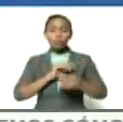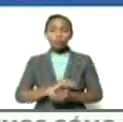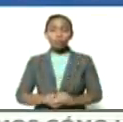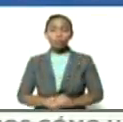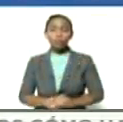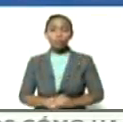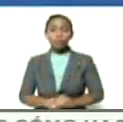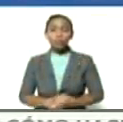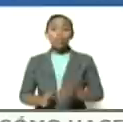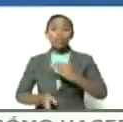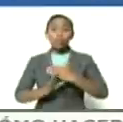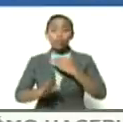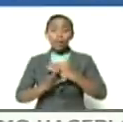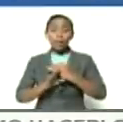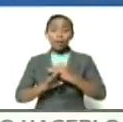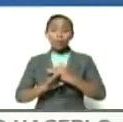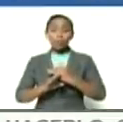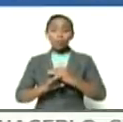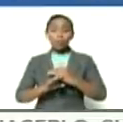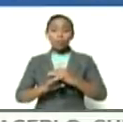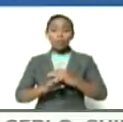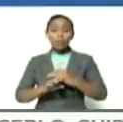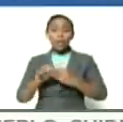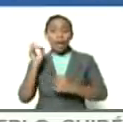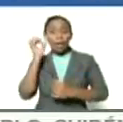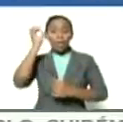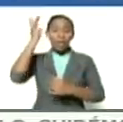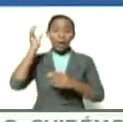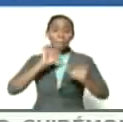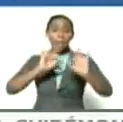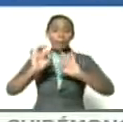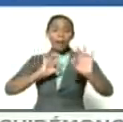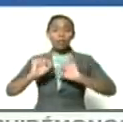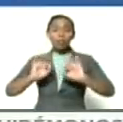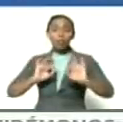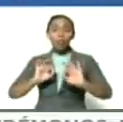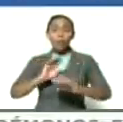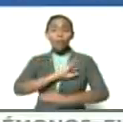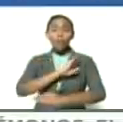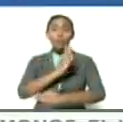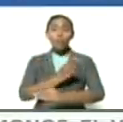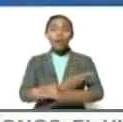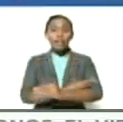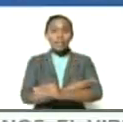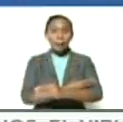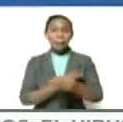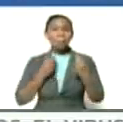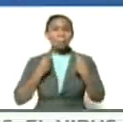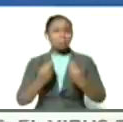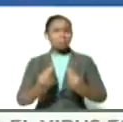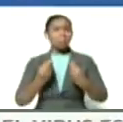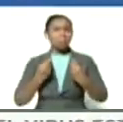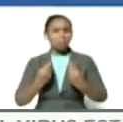tuvieron la osadía de preparar fuerzas para